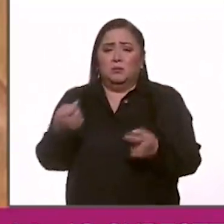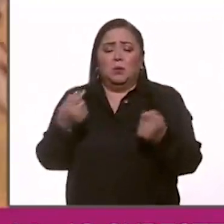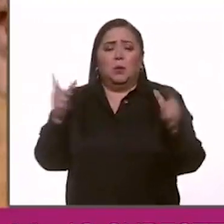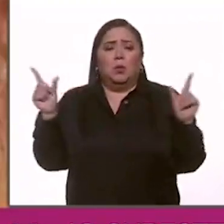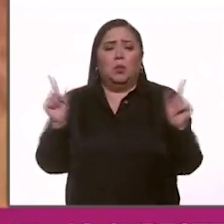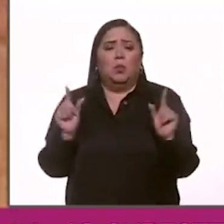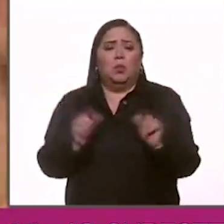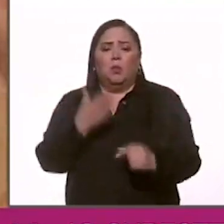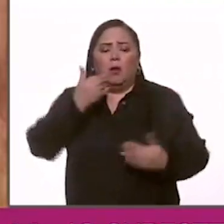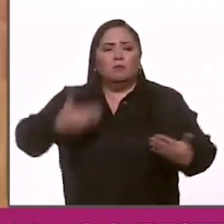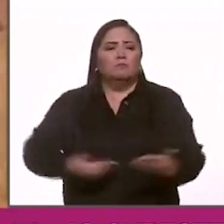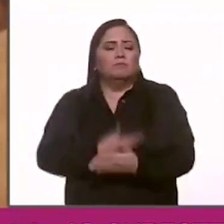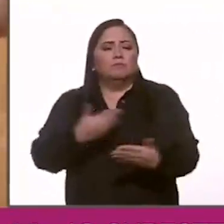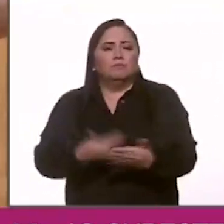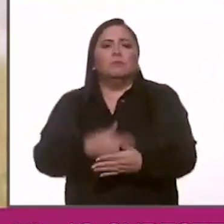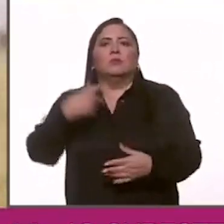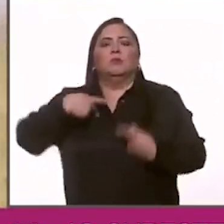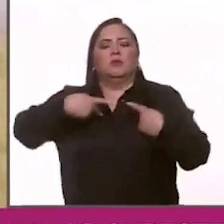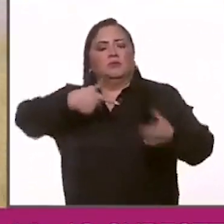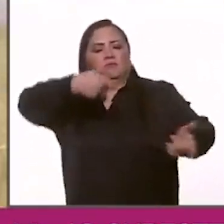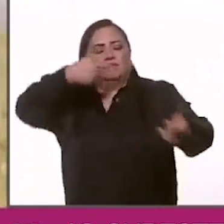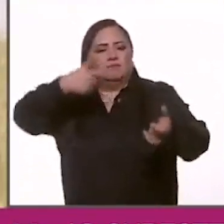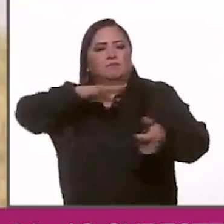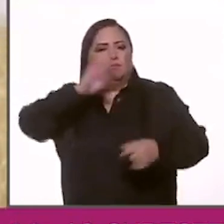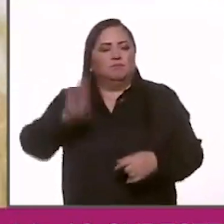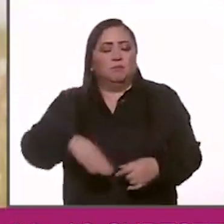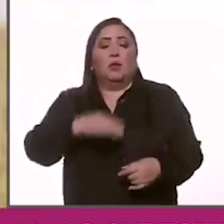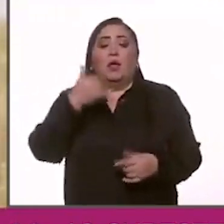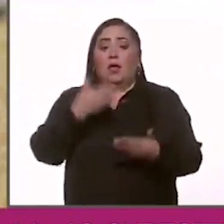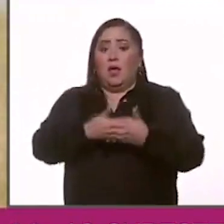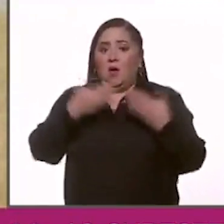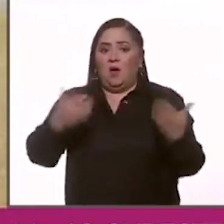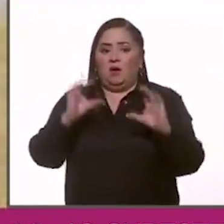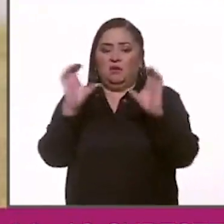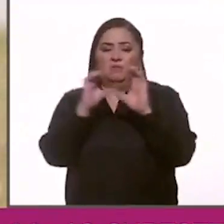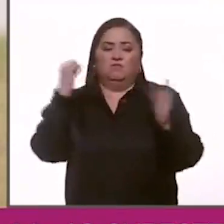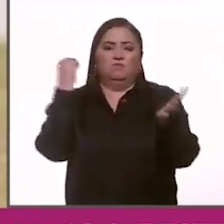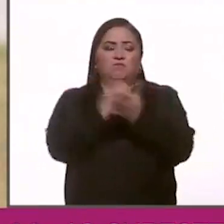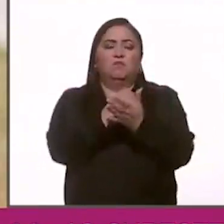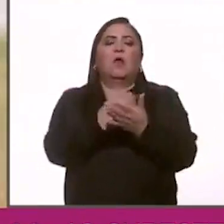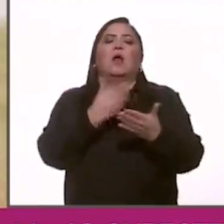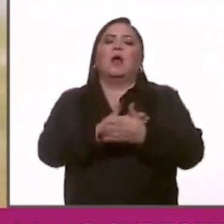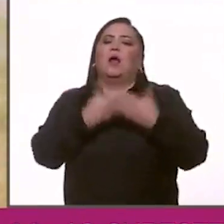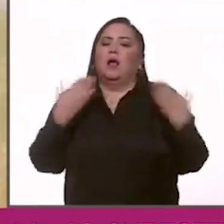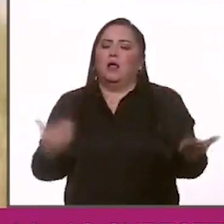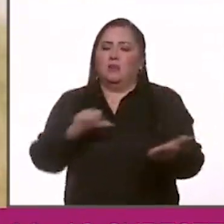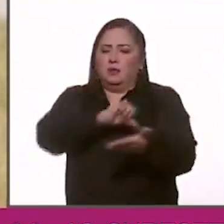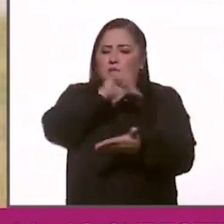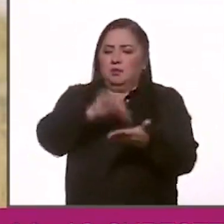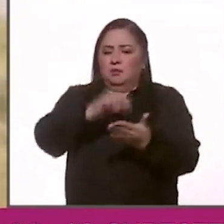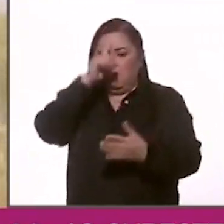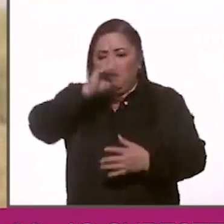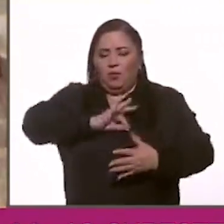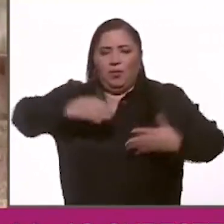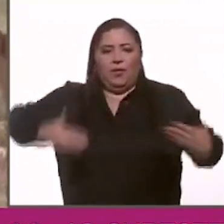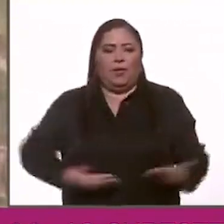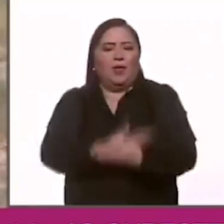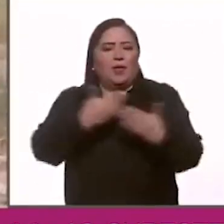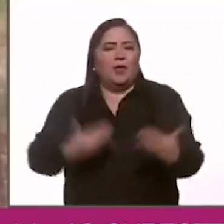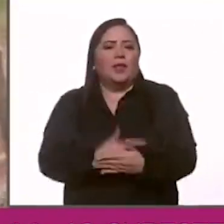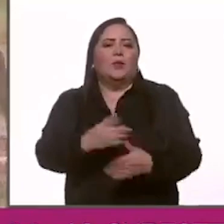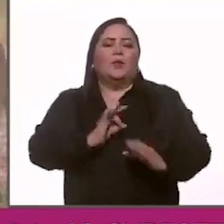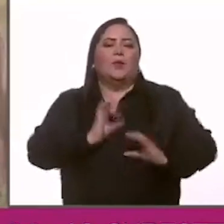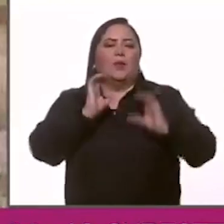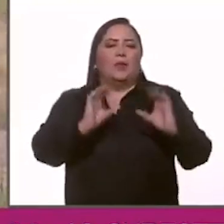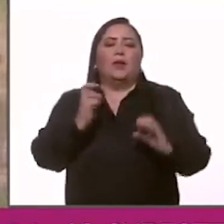estaba amenazado y por la caza ilegal. Ahora, con la certificación, se desarrollará un centro de reproducción. Las